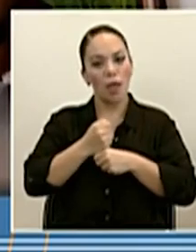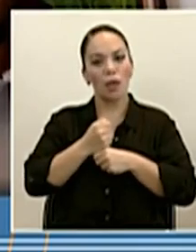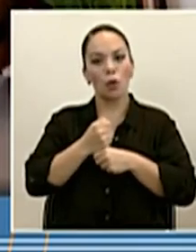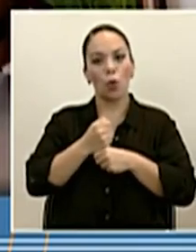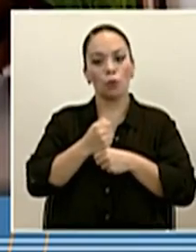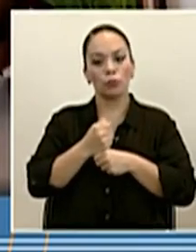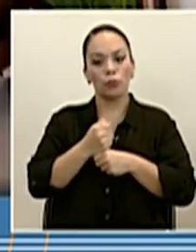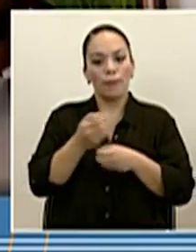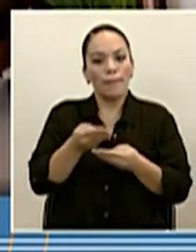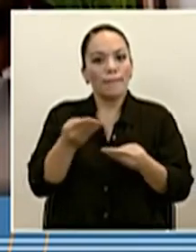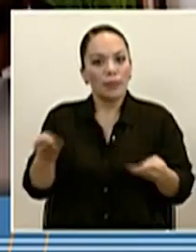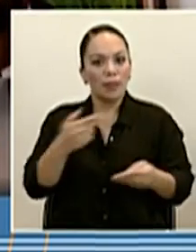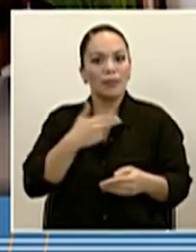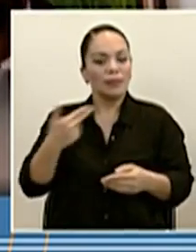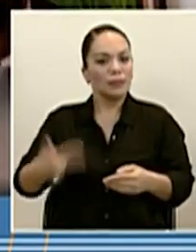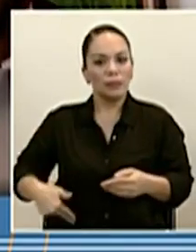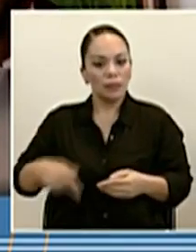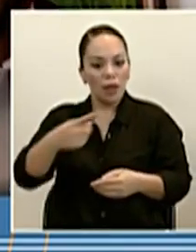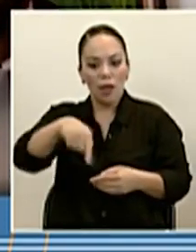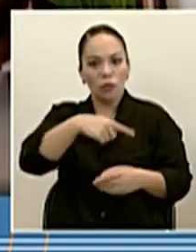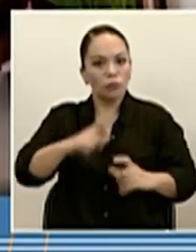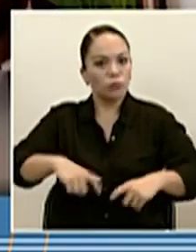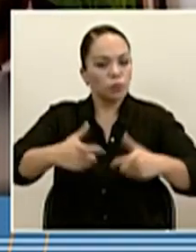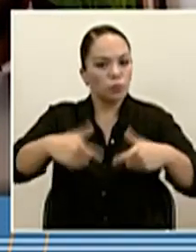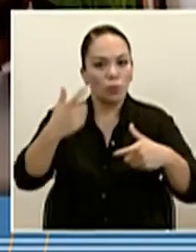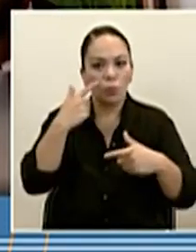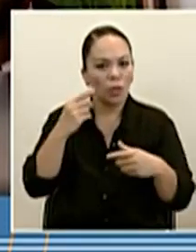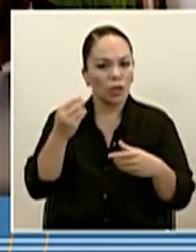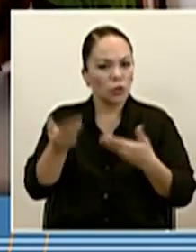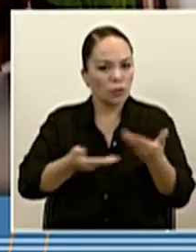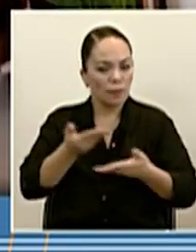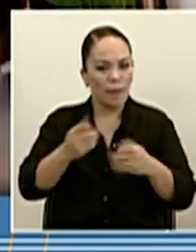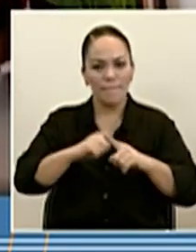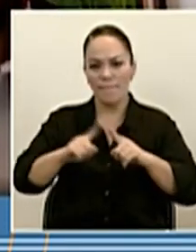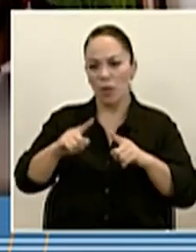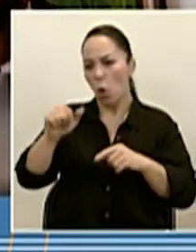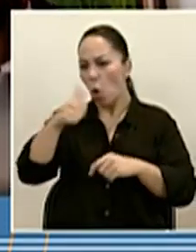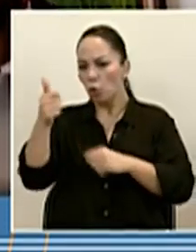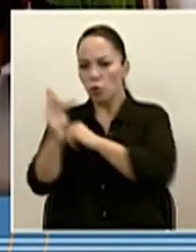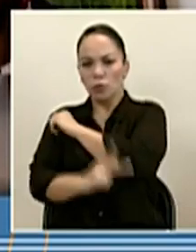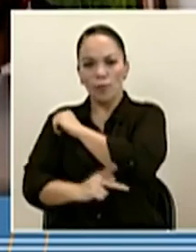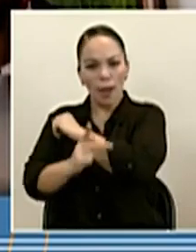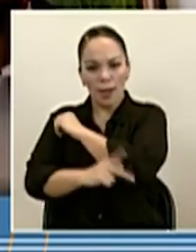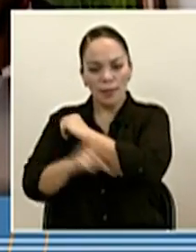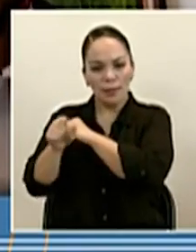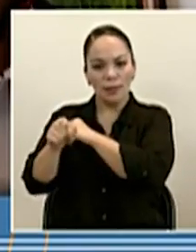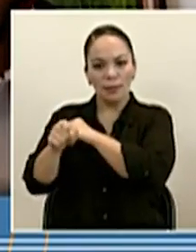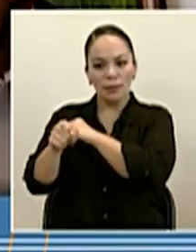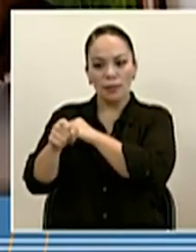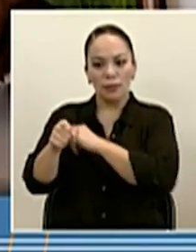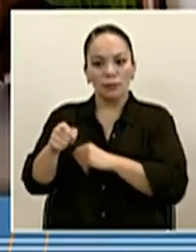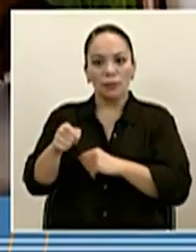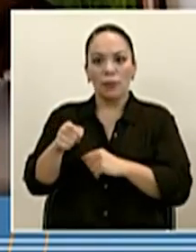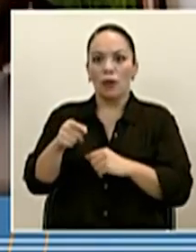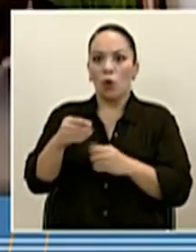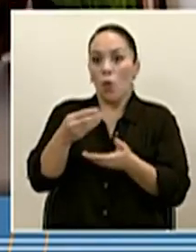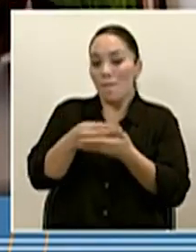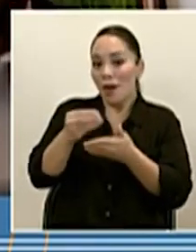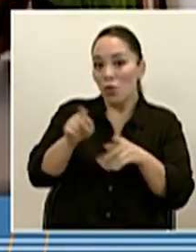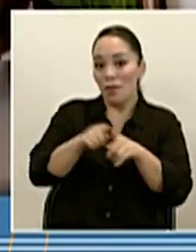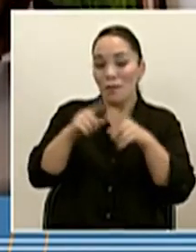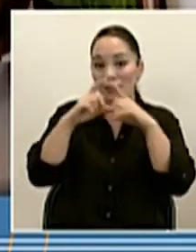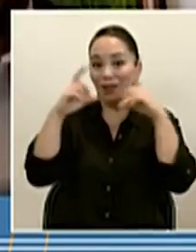desecharon por inservibles, mientras que Bélgica y Canadá tuvieron que retirar rápidamente miles de mascarillas